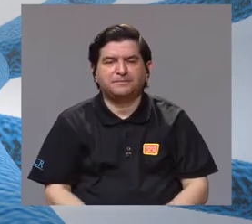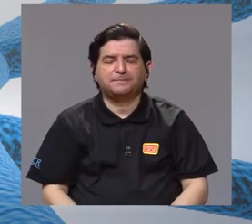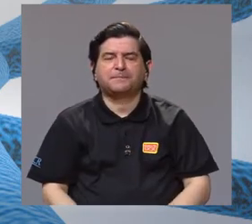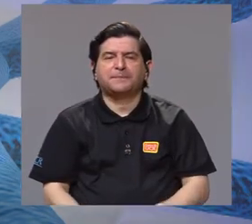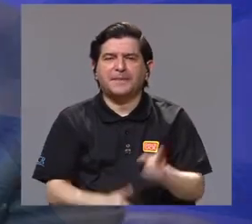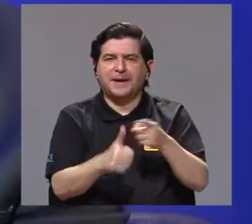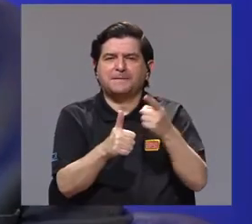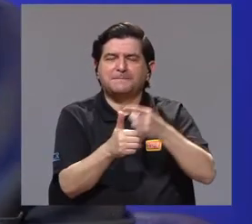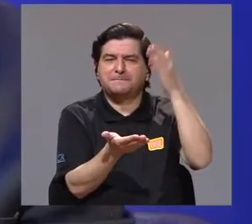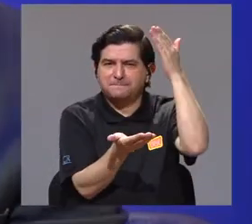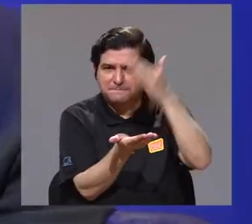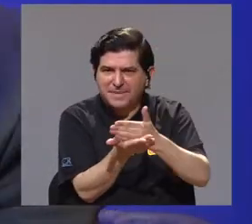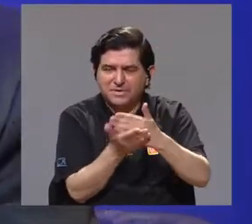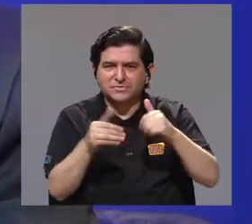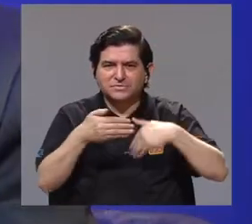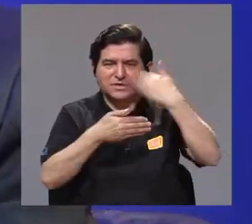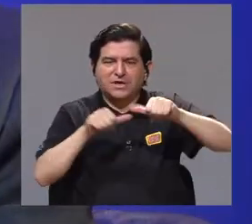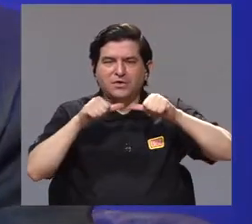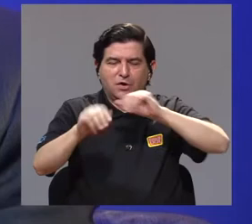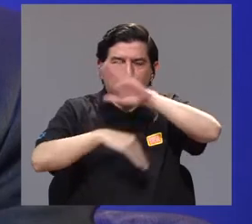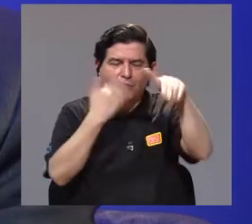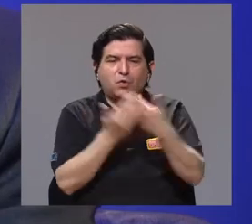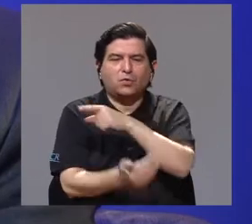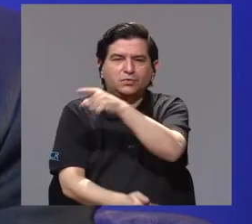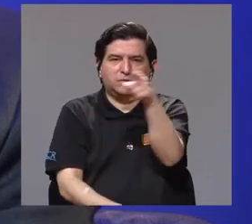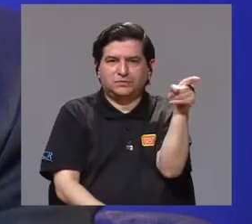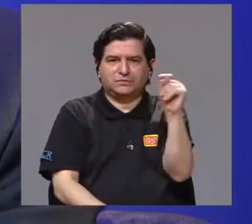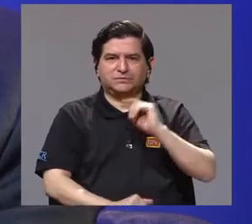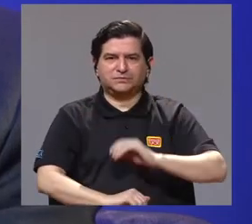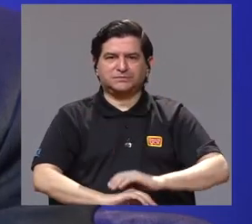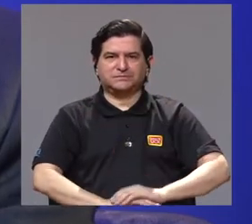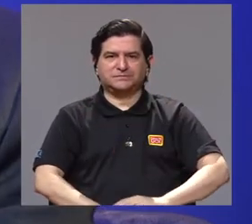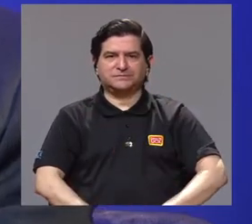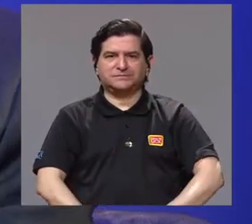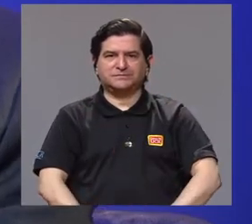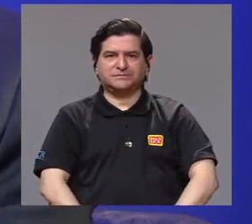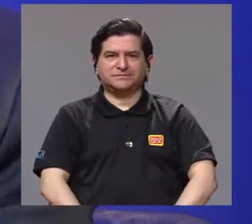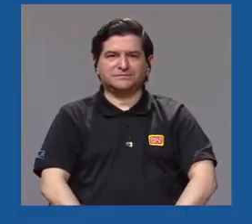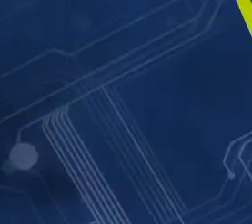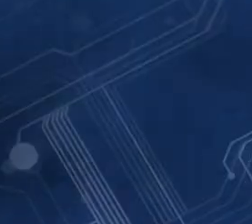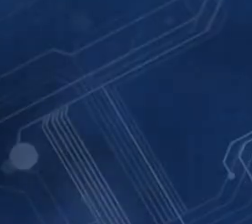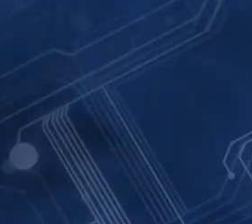Exactamente. Vamos a hacer una primera pausa y ya regresamos con todas y todos ustedes.